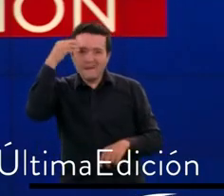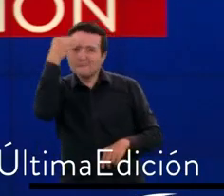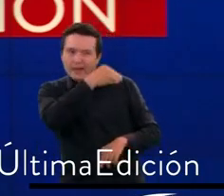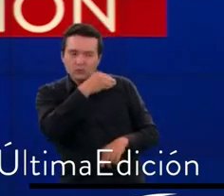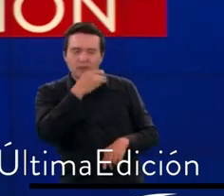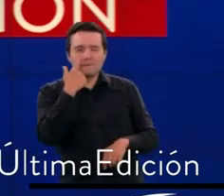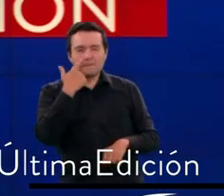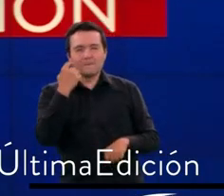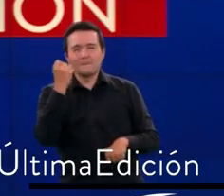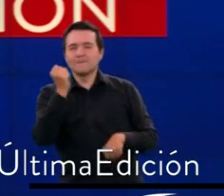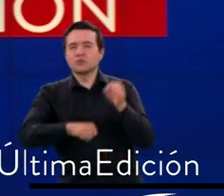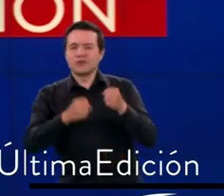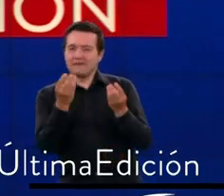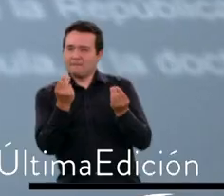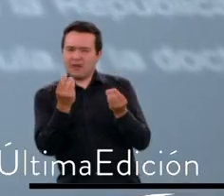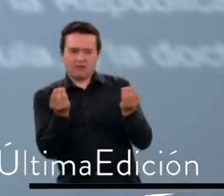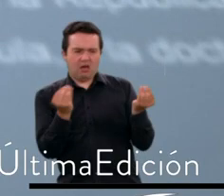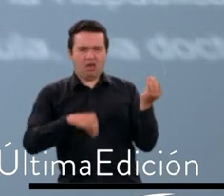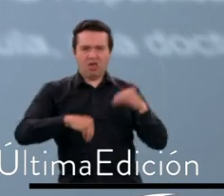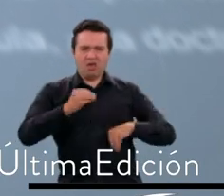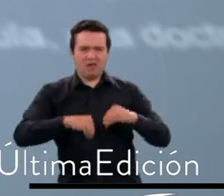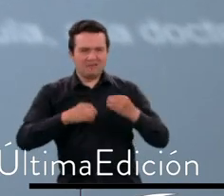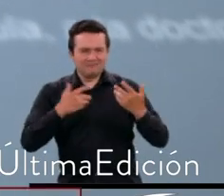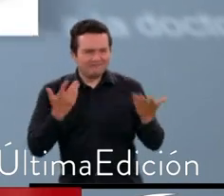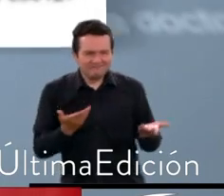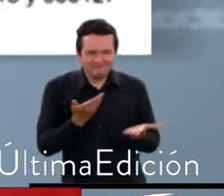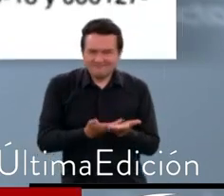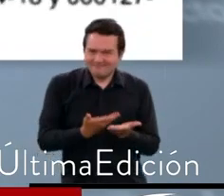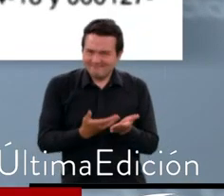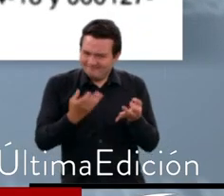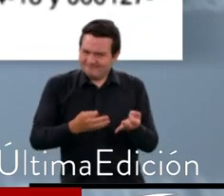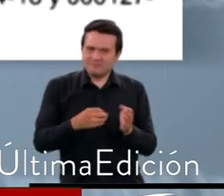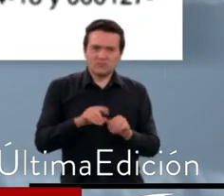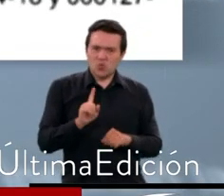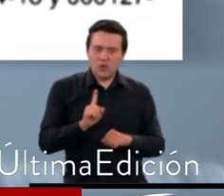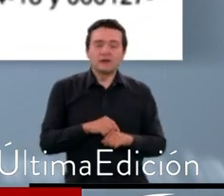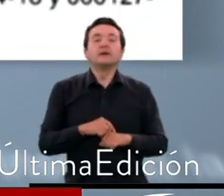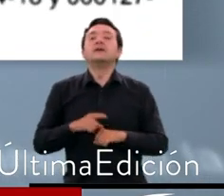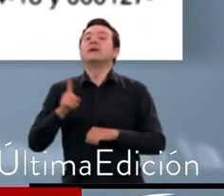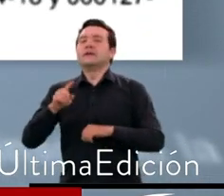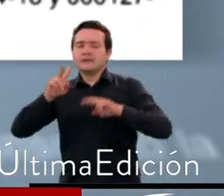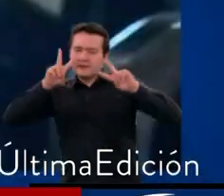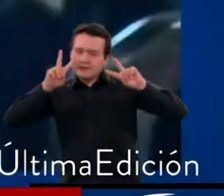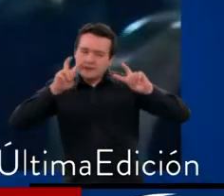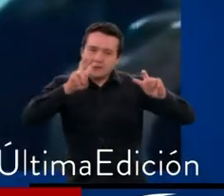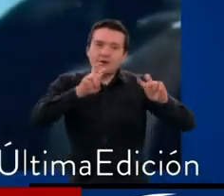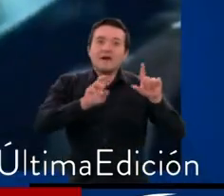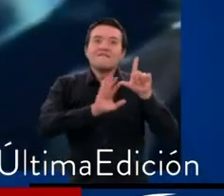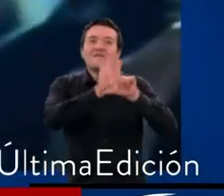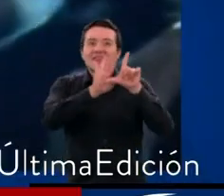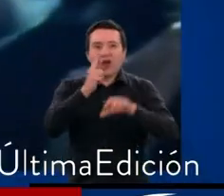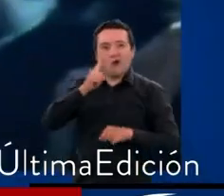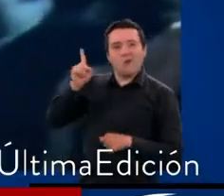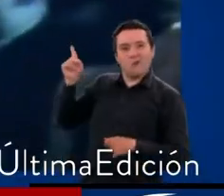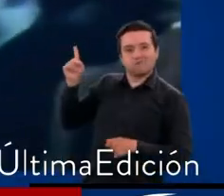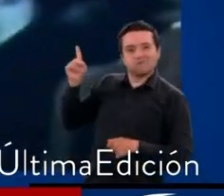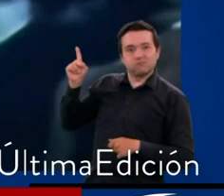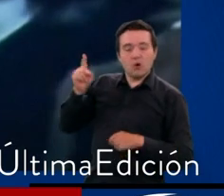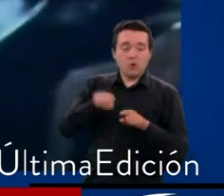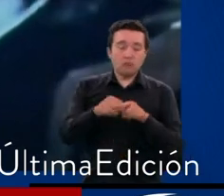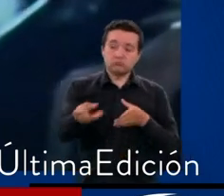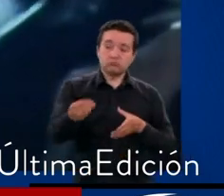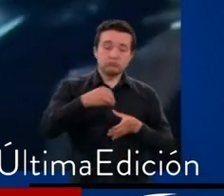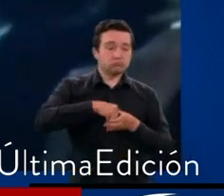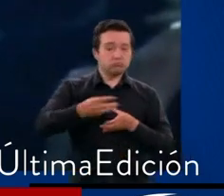ingreso irregular de dinero. El organismo electoral y la fiscalía verificaron que el video en el que se observa Petro recibiendo un fajo de billetes